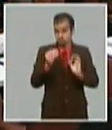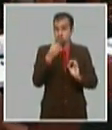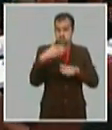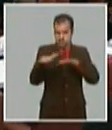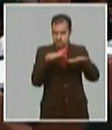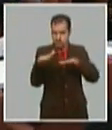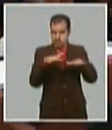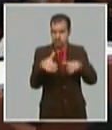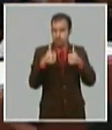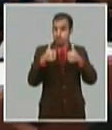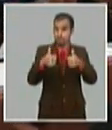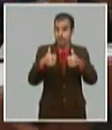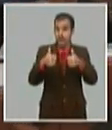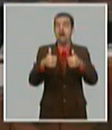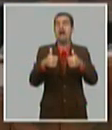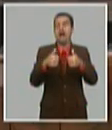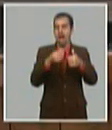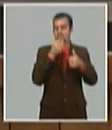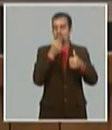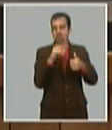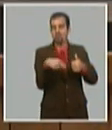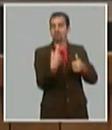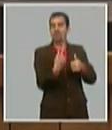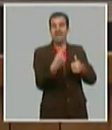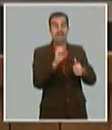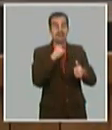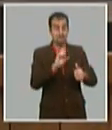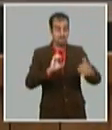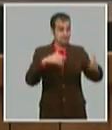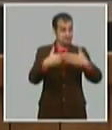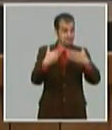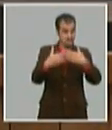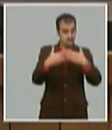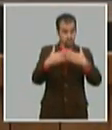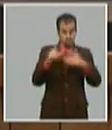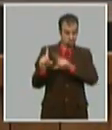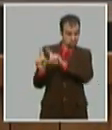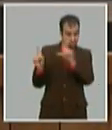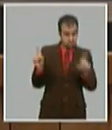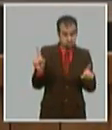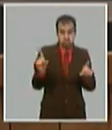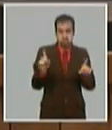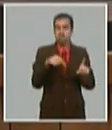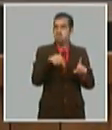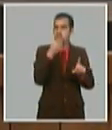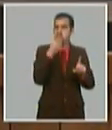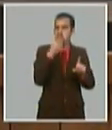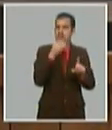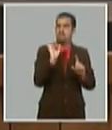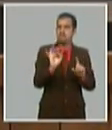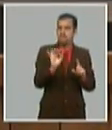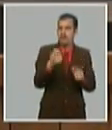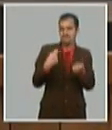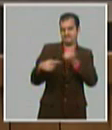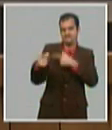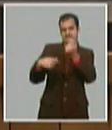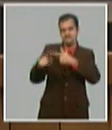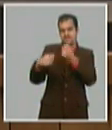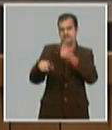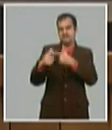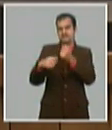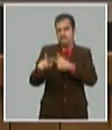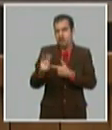bien hay un incentivo más natural para que el empresariado nacional participe como proveedor incluso de la inversión extranjera de los